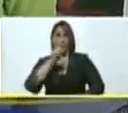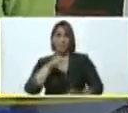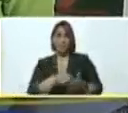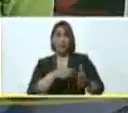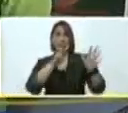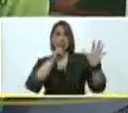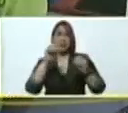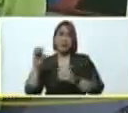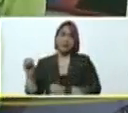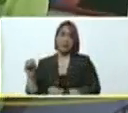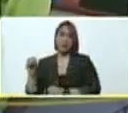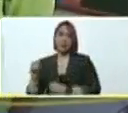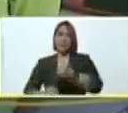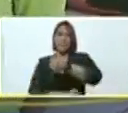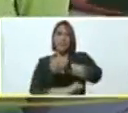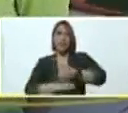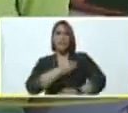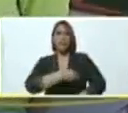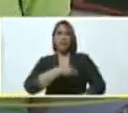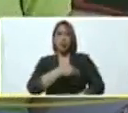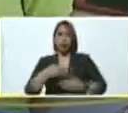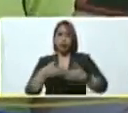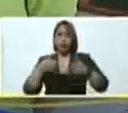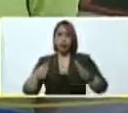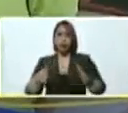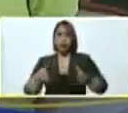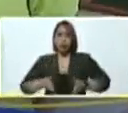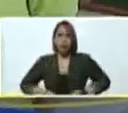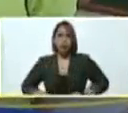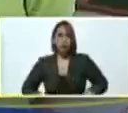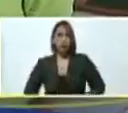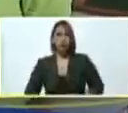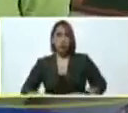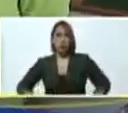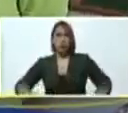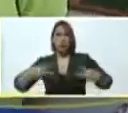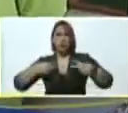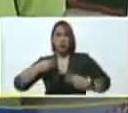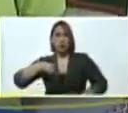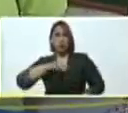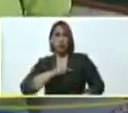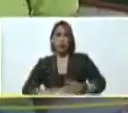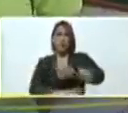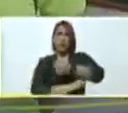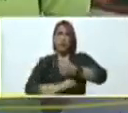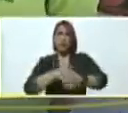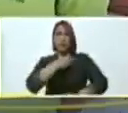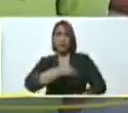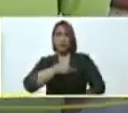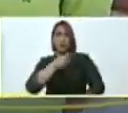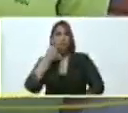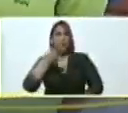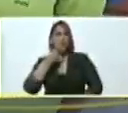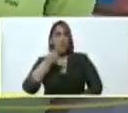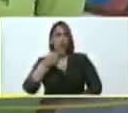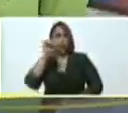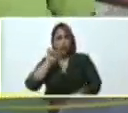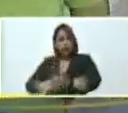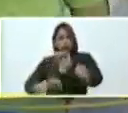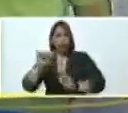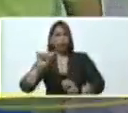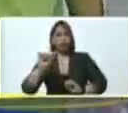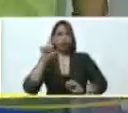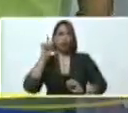bases de emisiones activaremos el parto humanizado desde nuestras bases de emisiones como la política para ir defendiendo y